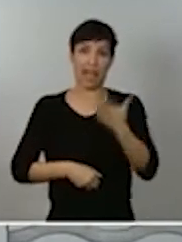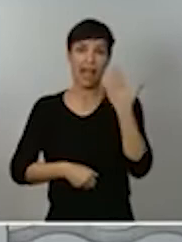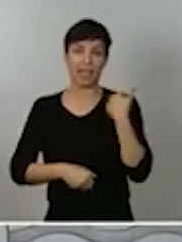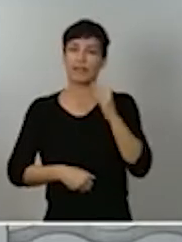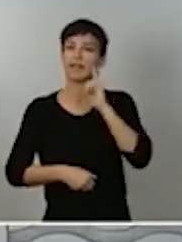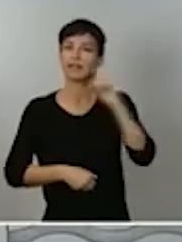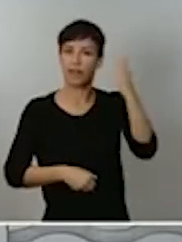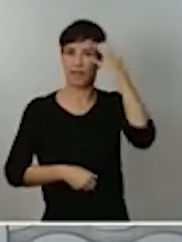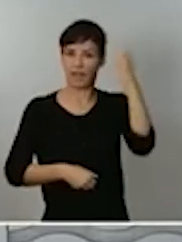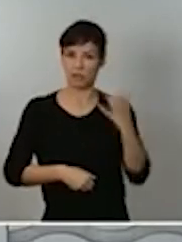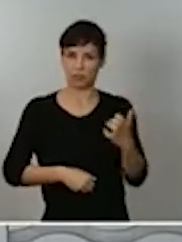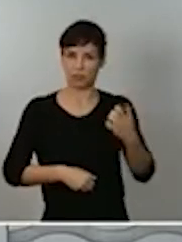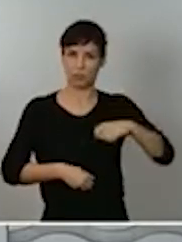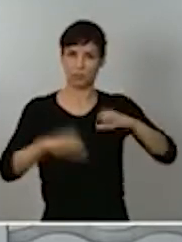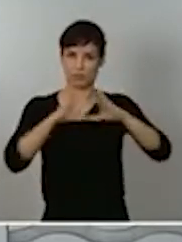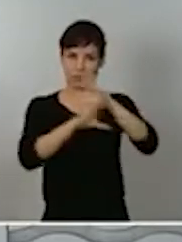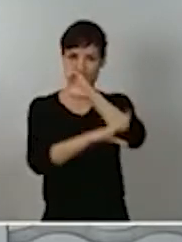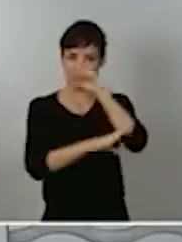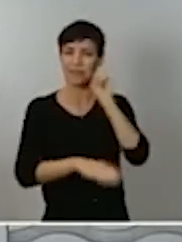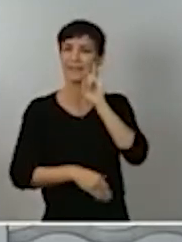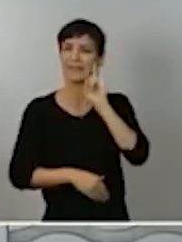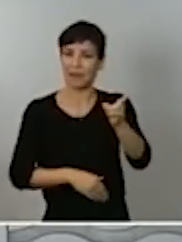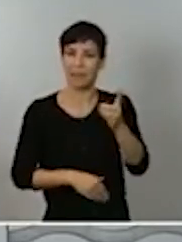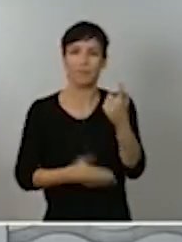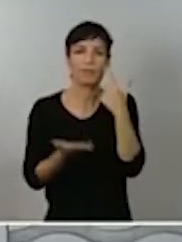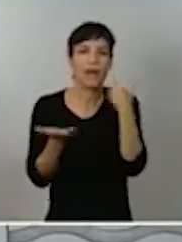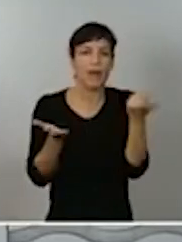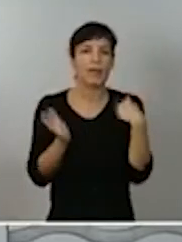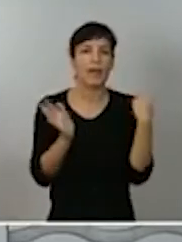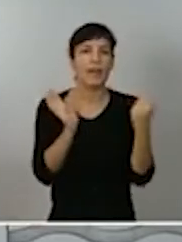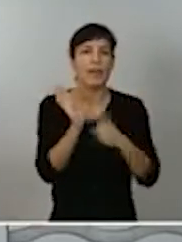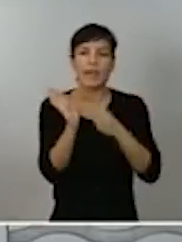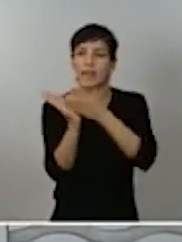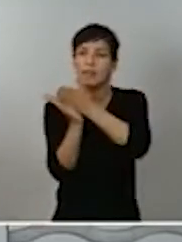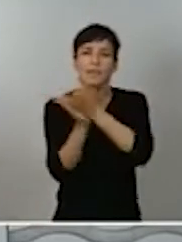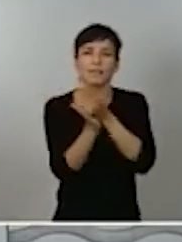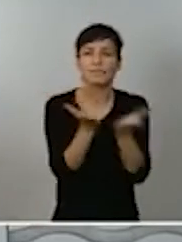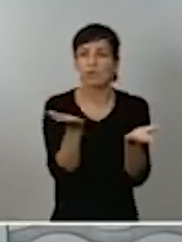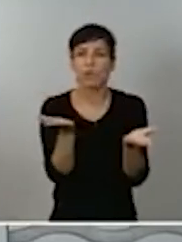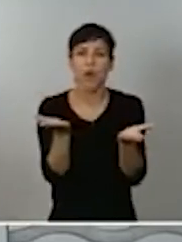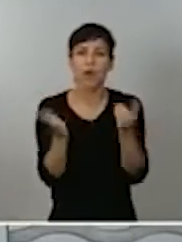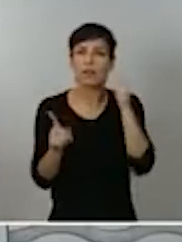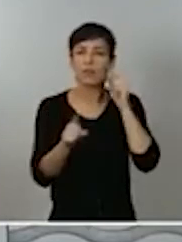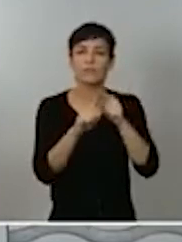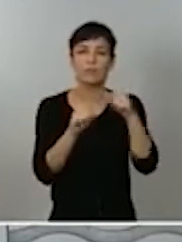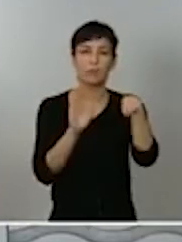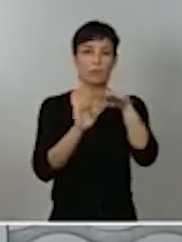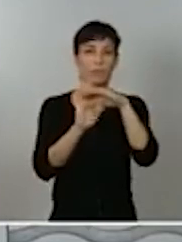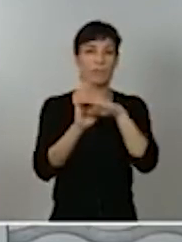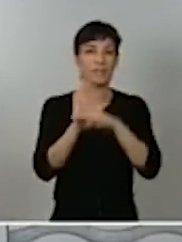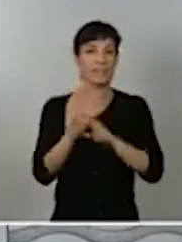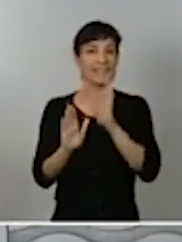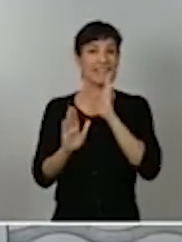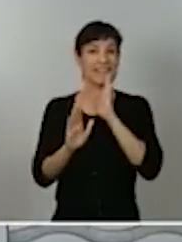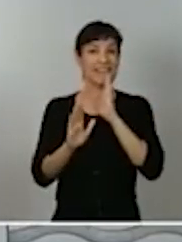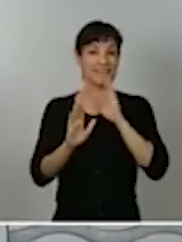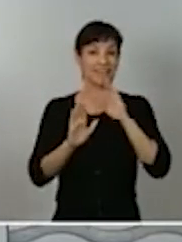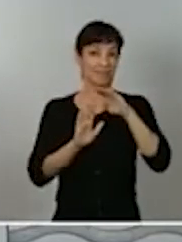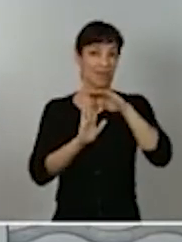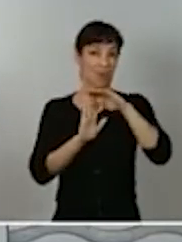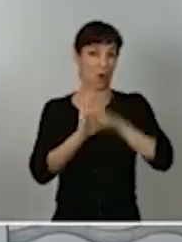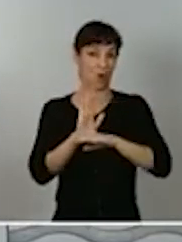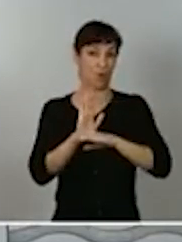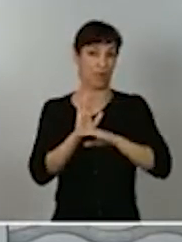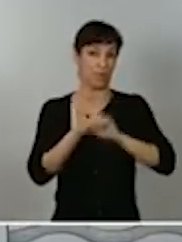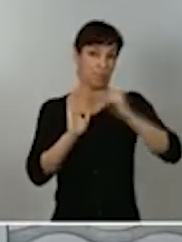con el fin de abordar las alternativas legales existentes para mantener las medidas previstas en la orden revocada por el